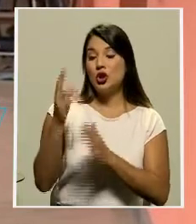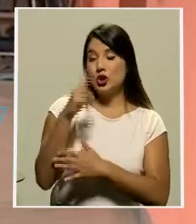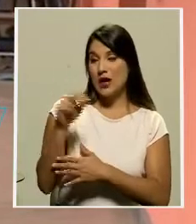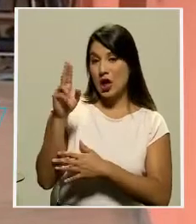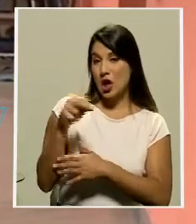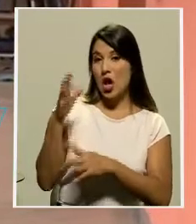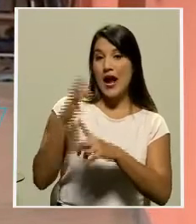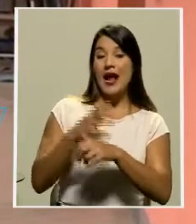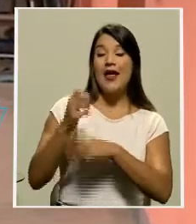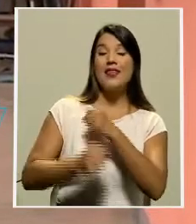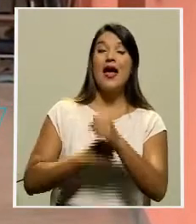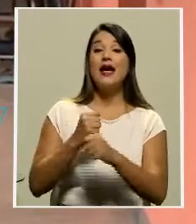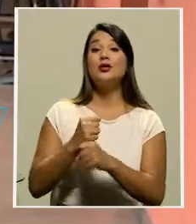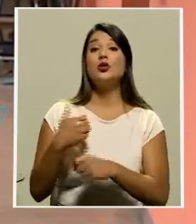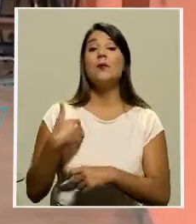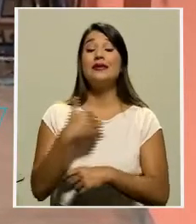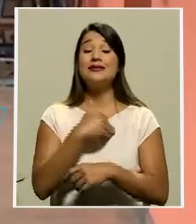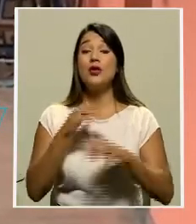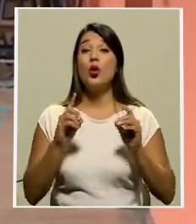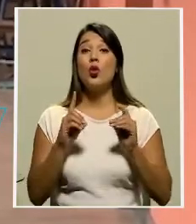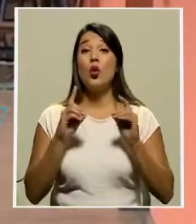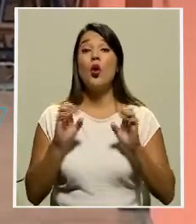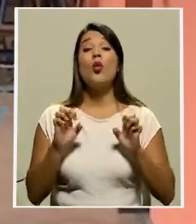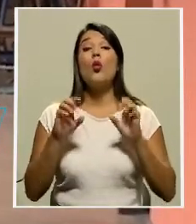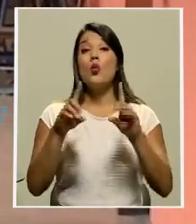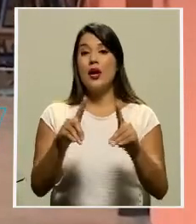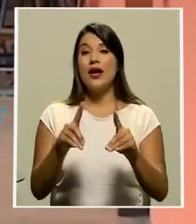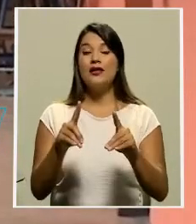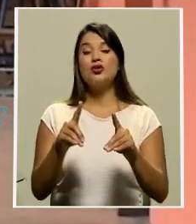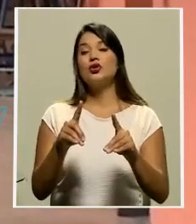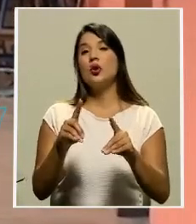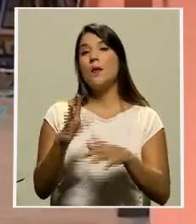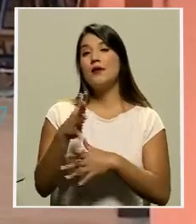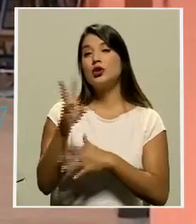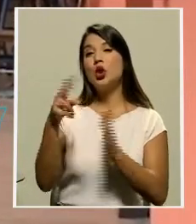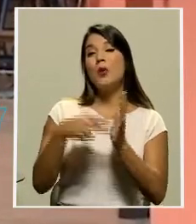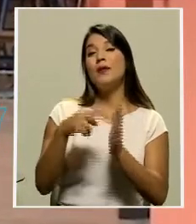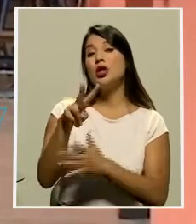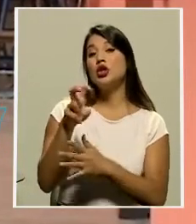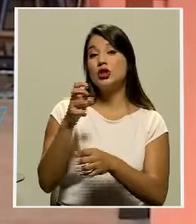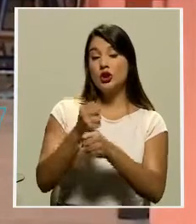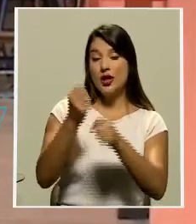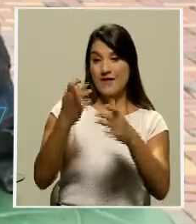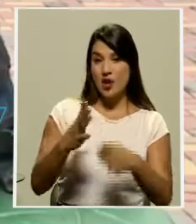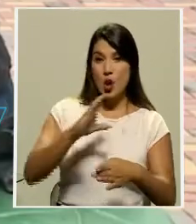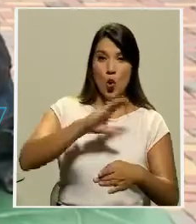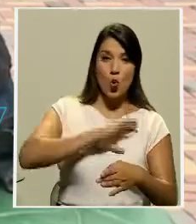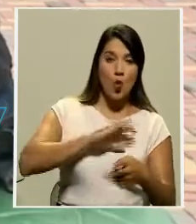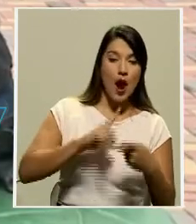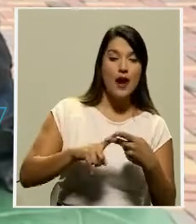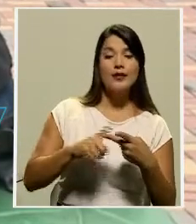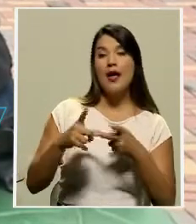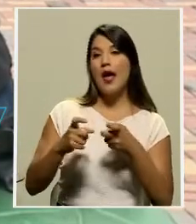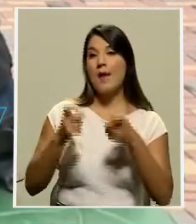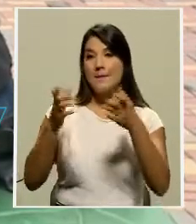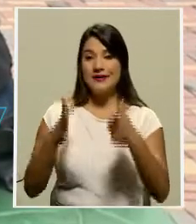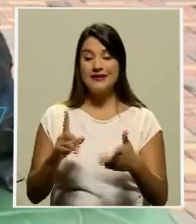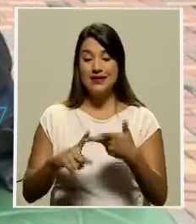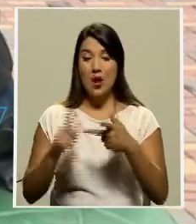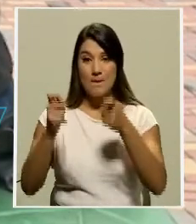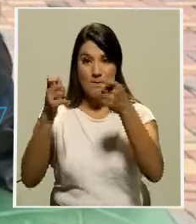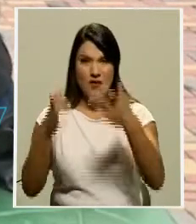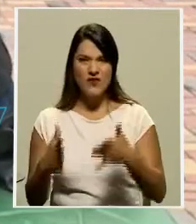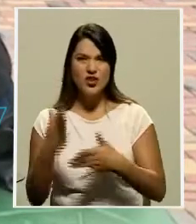desvincula en promedio a 2.200 trabajadores entre guardas, administrativos y docentes, por jubilaciones, despidos,